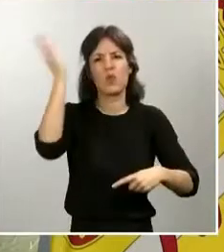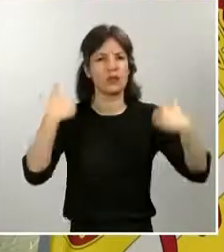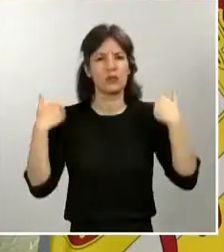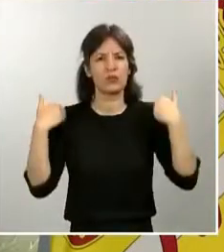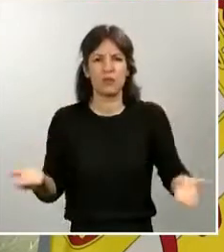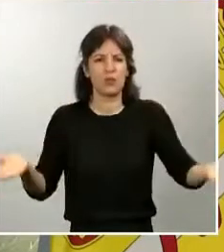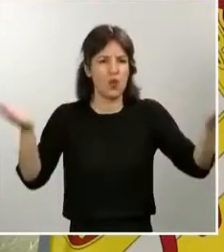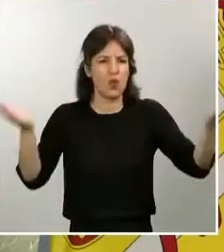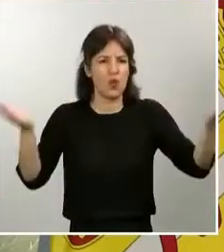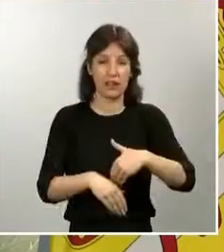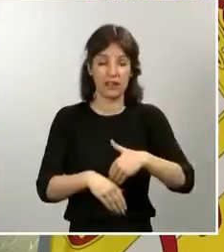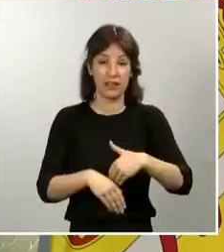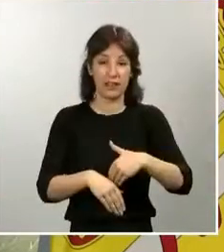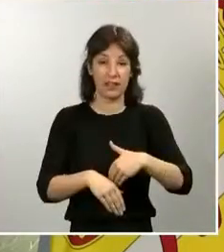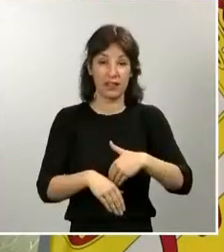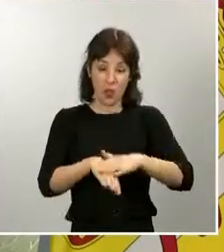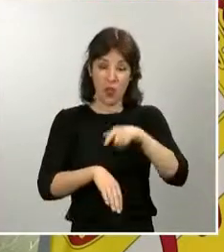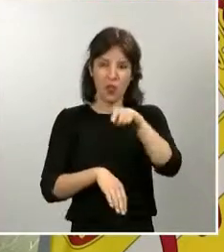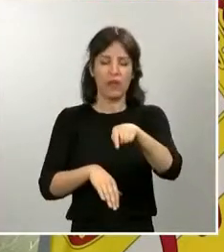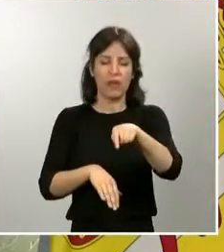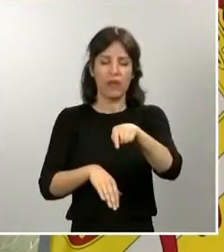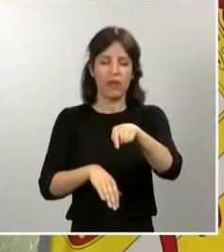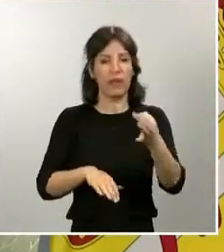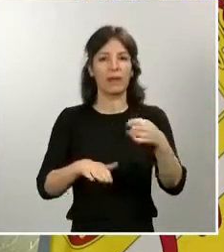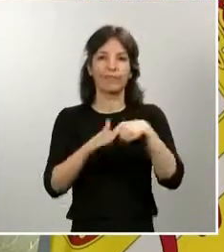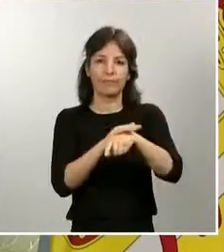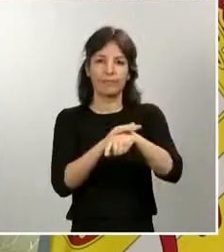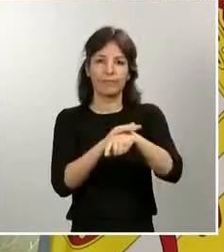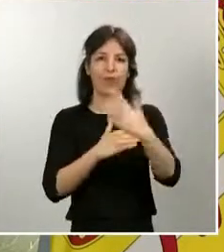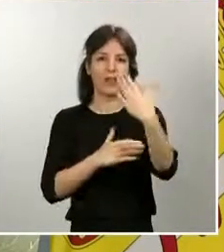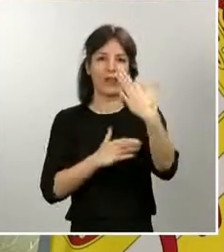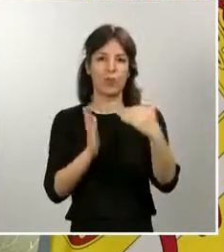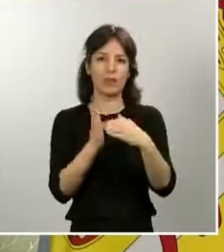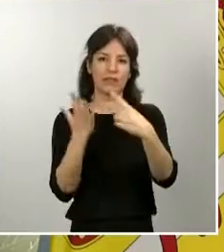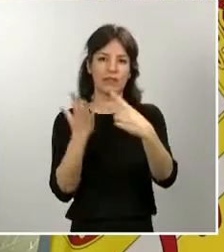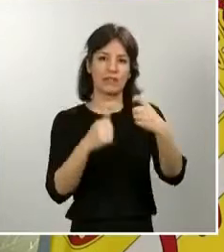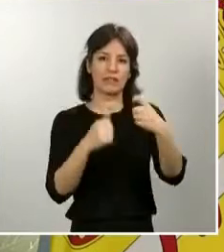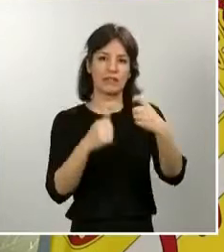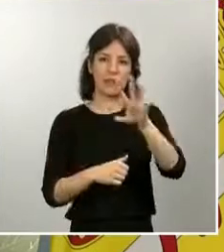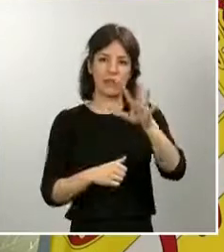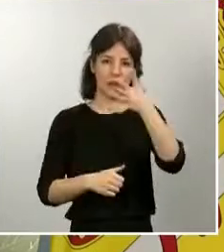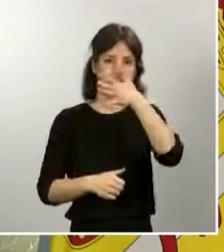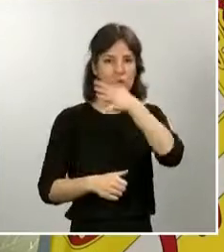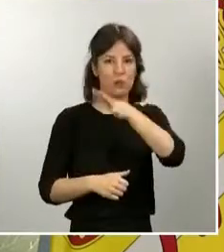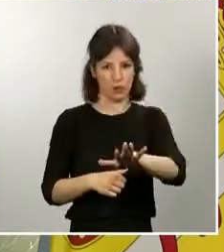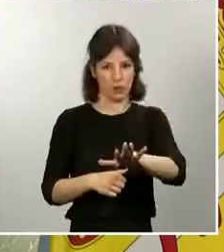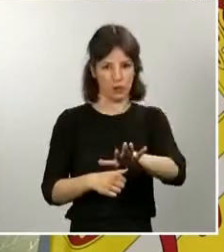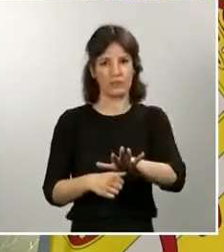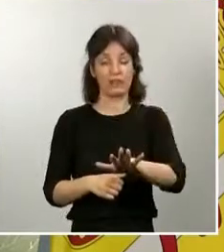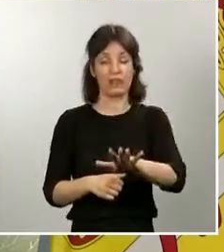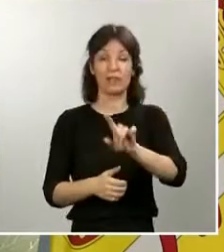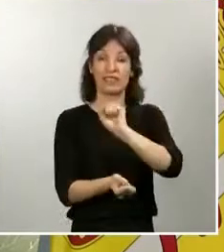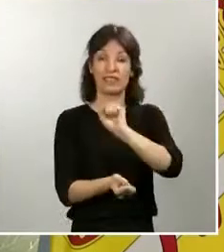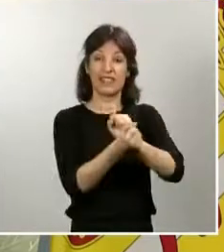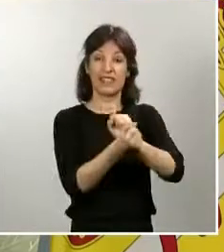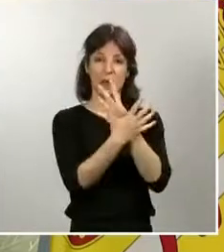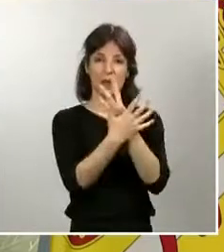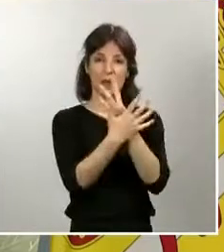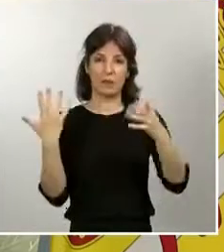motivado la tramitación de un total de 5.635 denuncias y la detención de 19 personas.